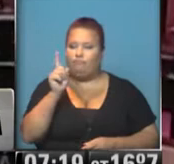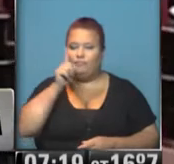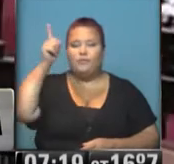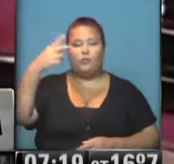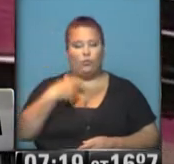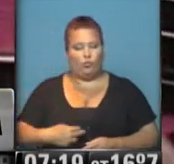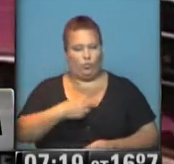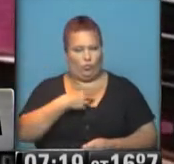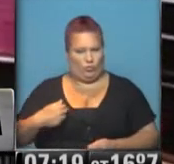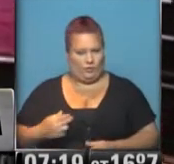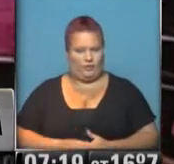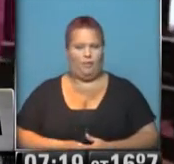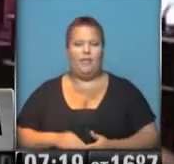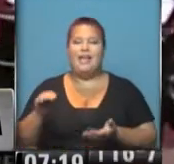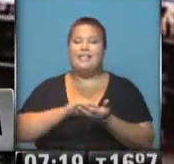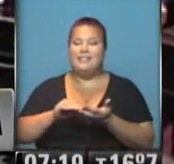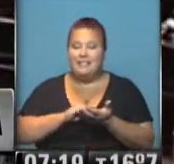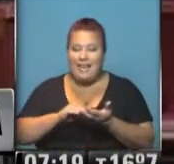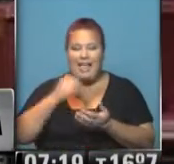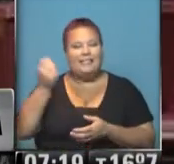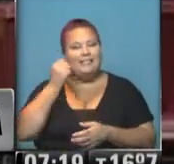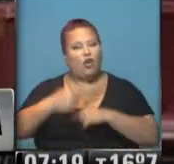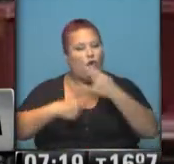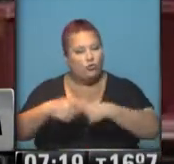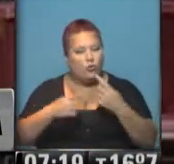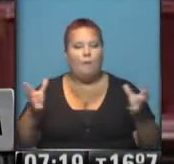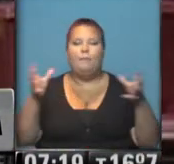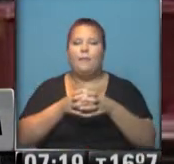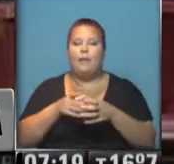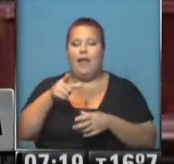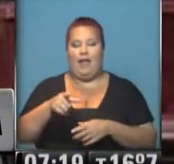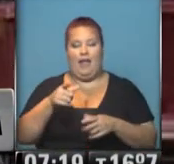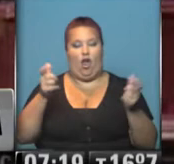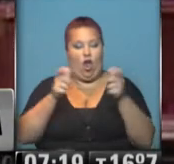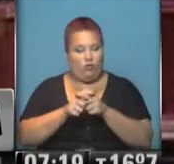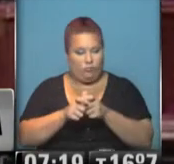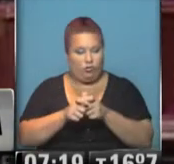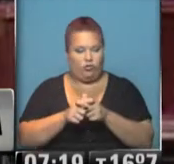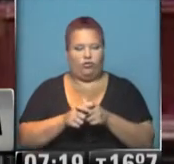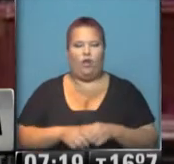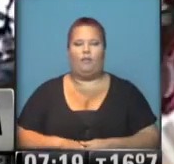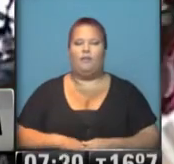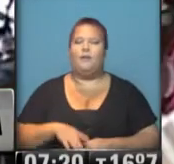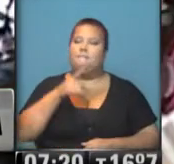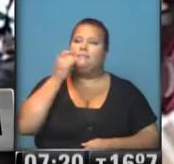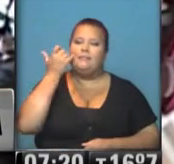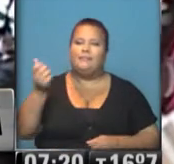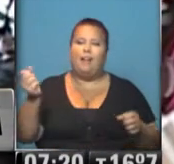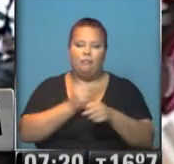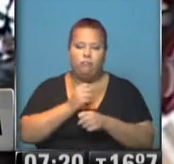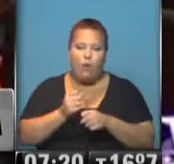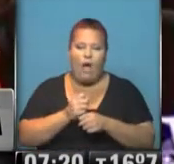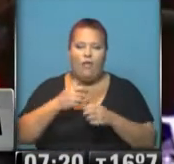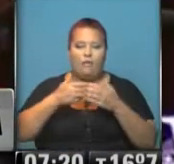en Suiza. El Senado intentará avanzar en la conformación de esta comisión. Se habrían concretado esta